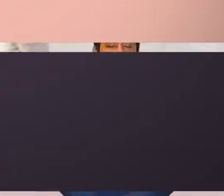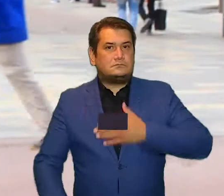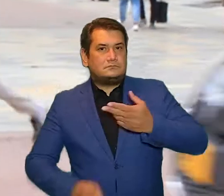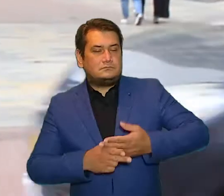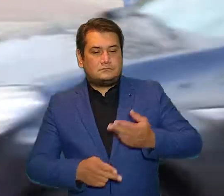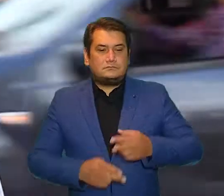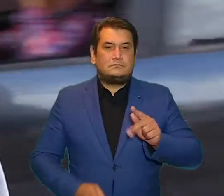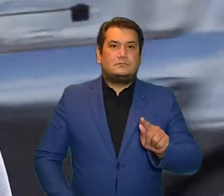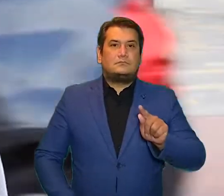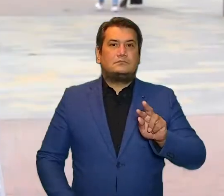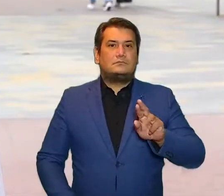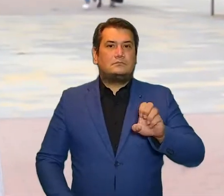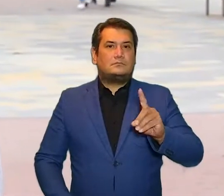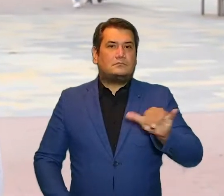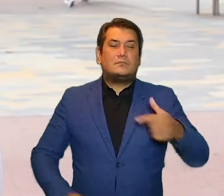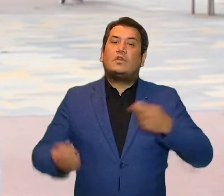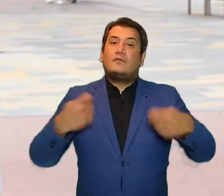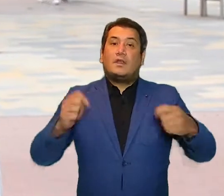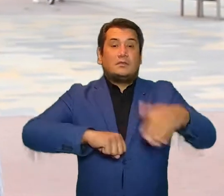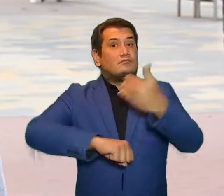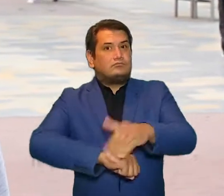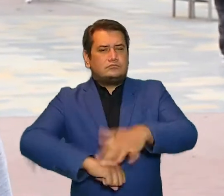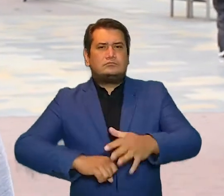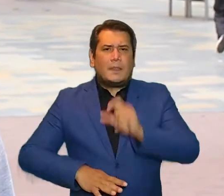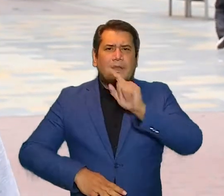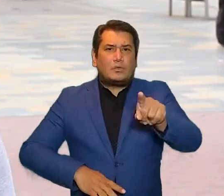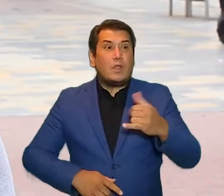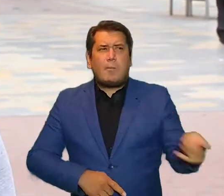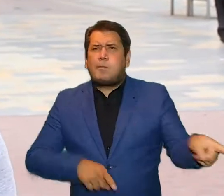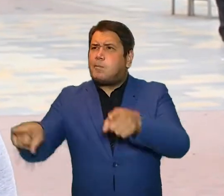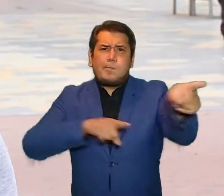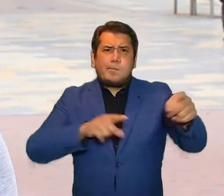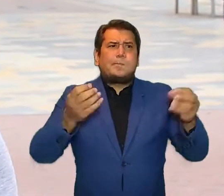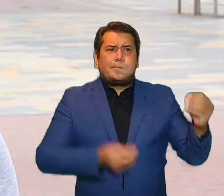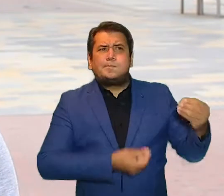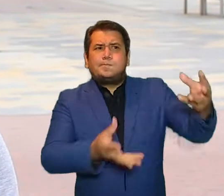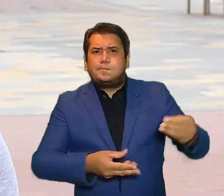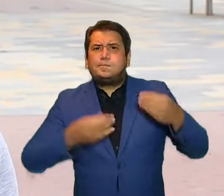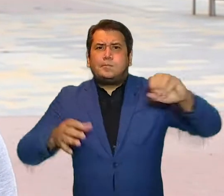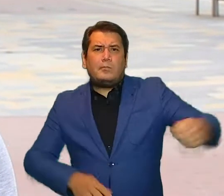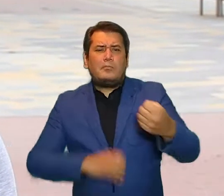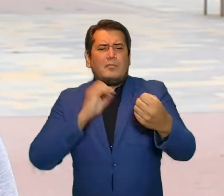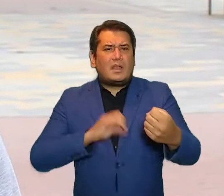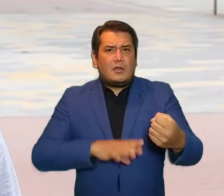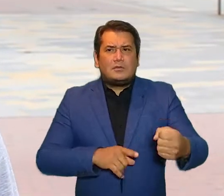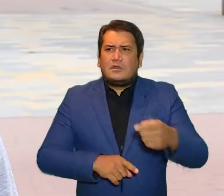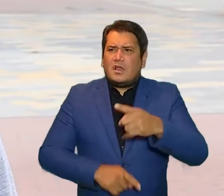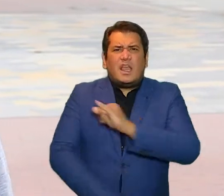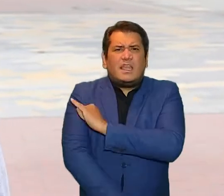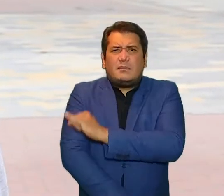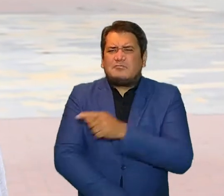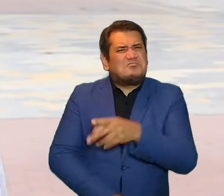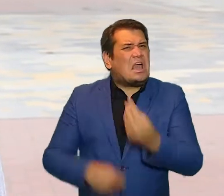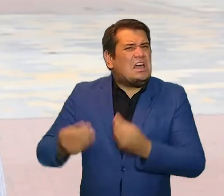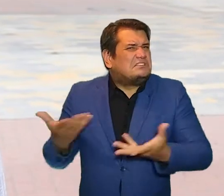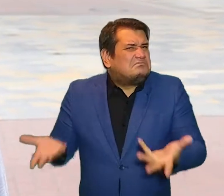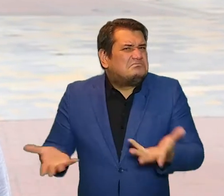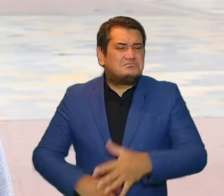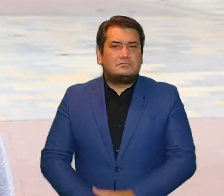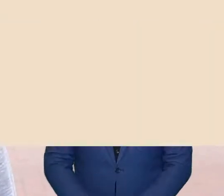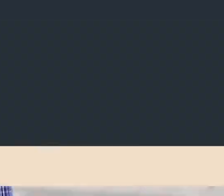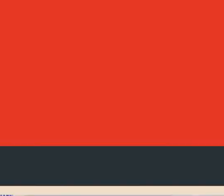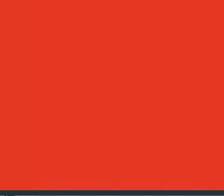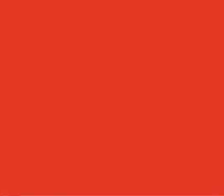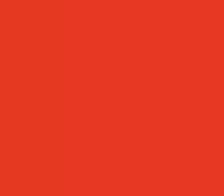Mi nombre es Freddy Alberto Carreño, soy vendedor informal. Quisiera saber cuál es la función que viene haciendo el IPES en la entrega de mercados a nosotros los vendedores